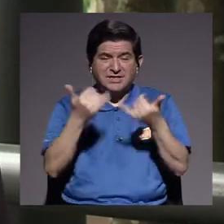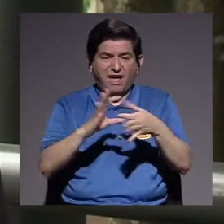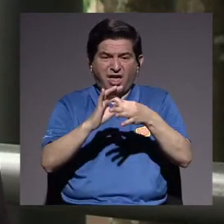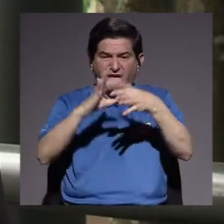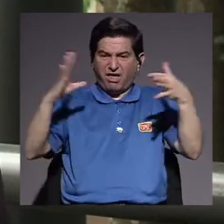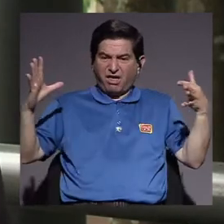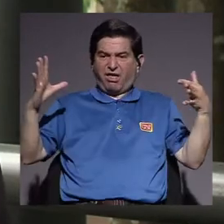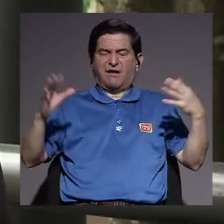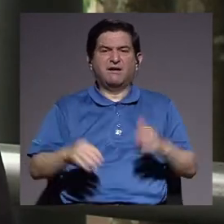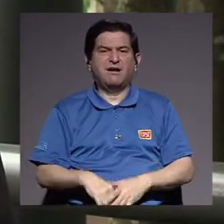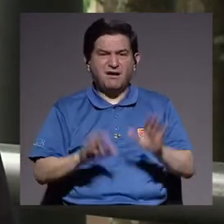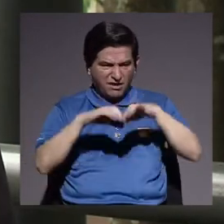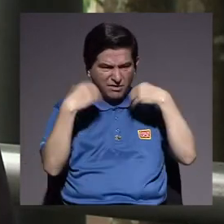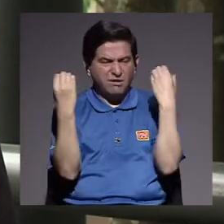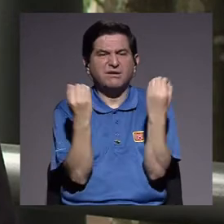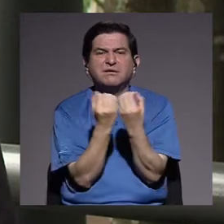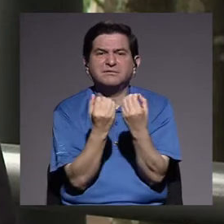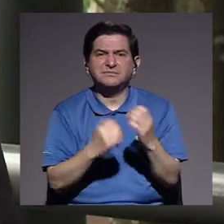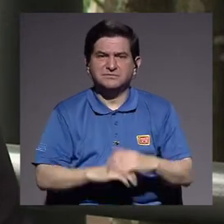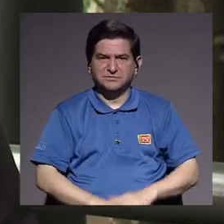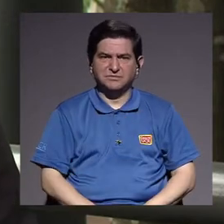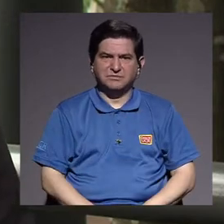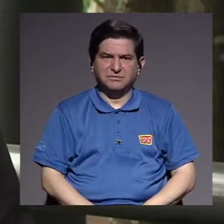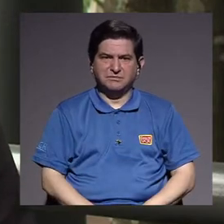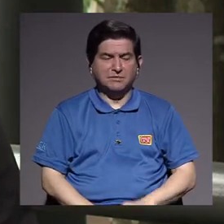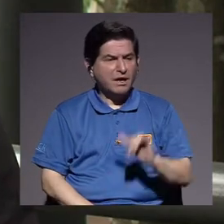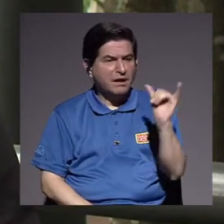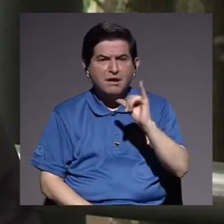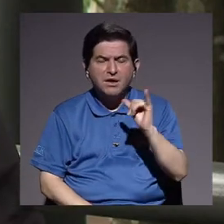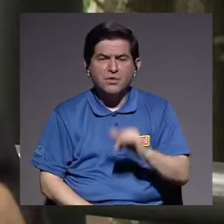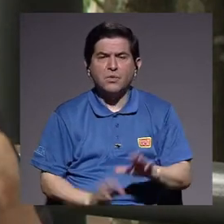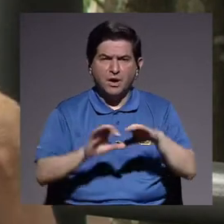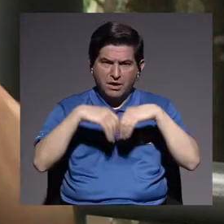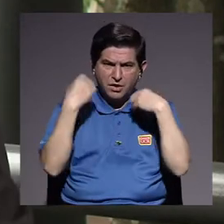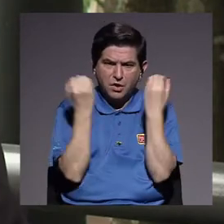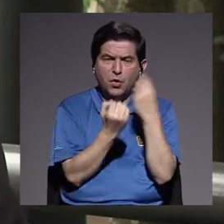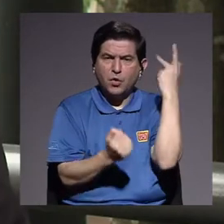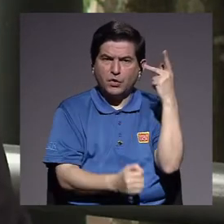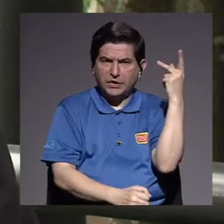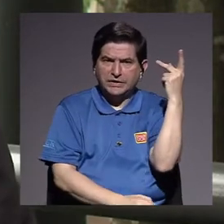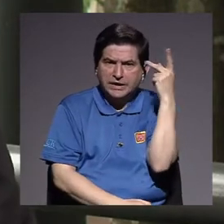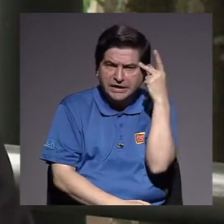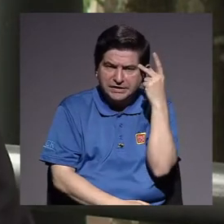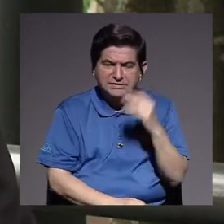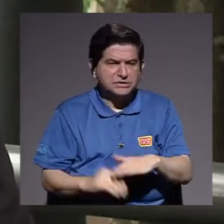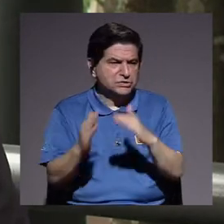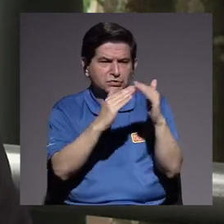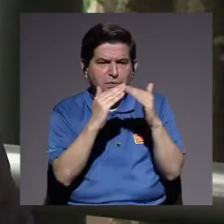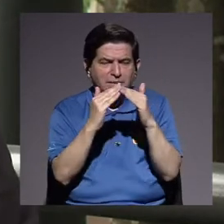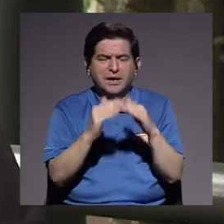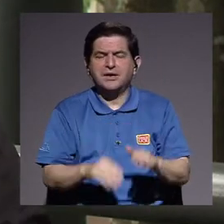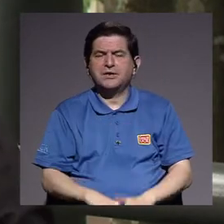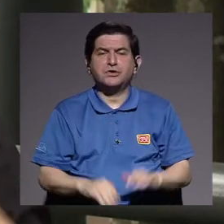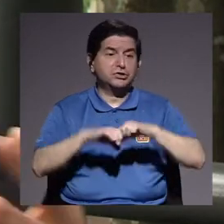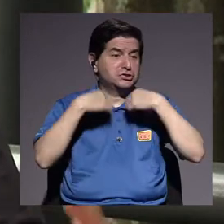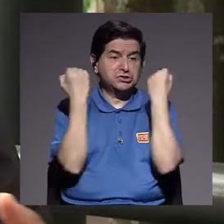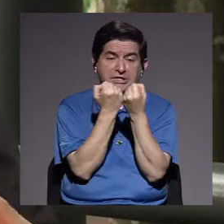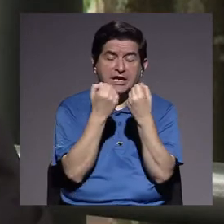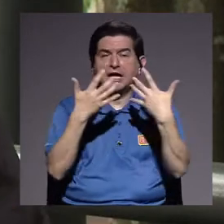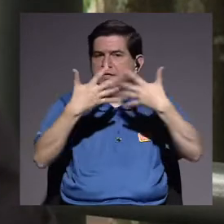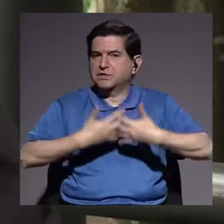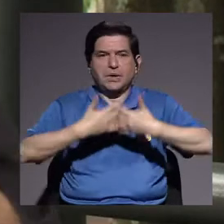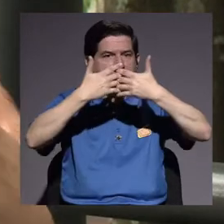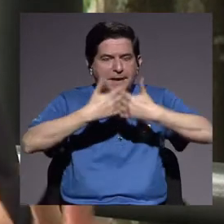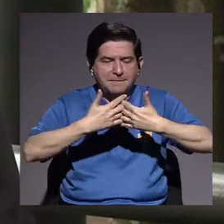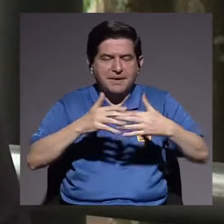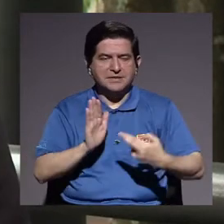desarticuladas en términos organizativos, digamos, donde también las organizaciones políticas, barbiales, sindicales, o inclusive empresariales